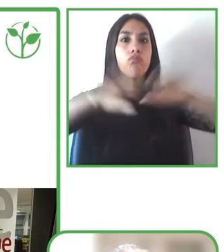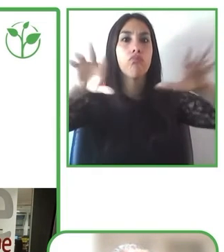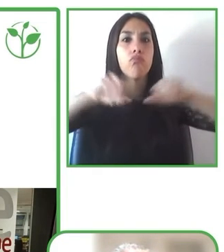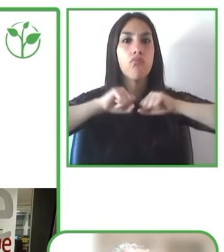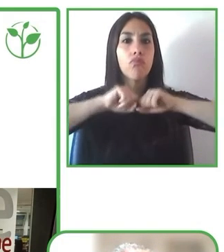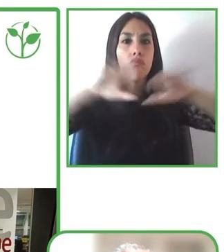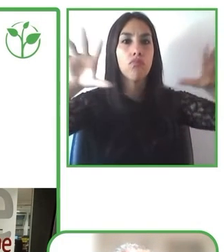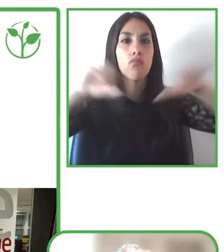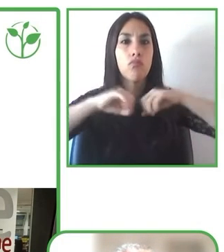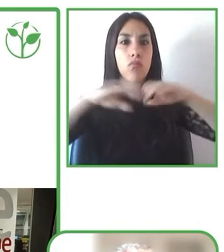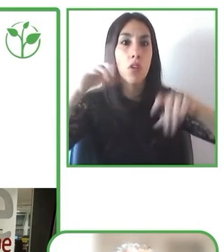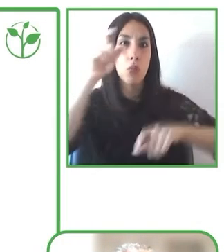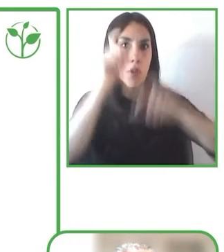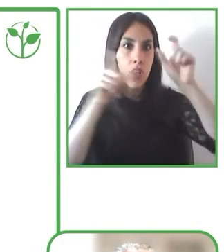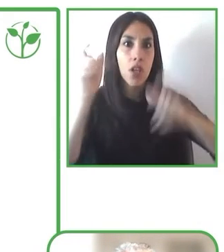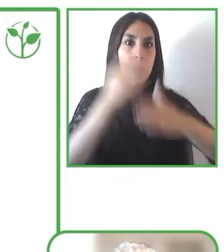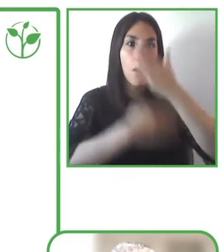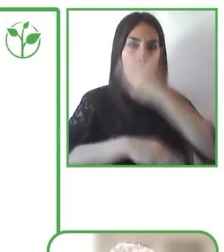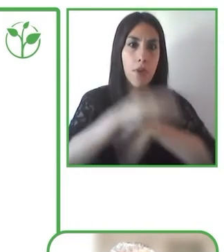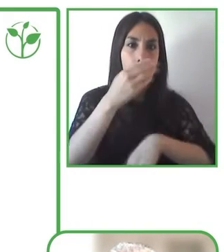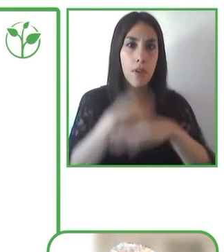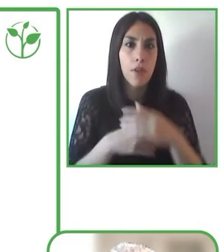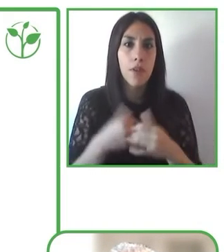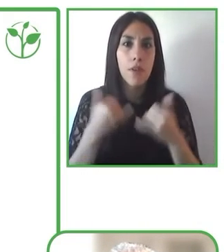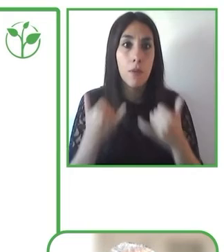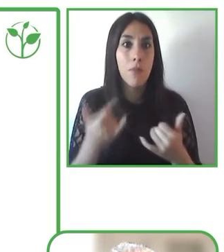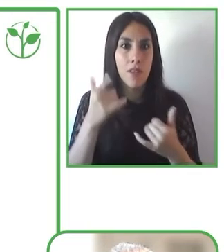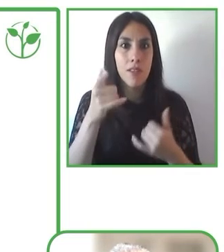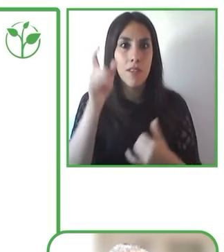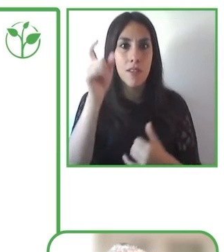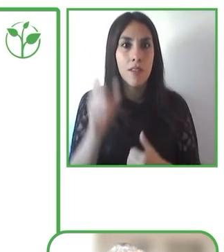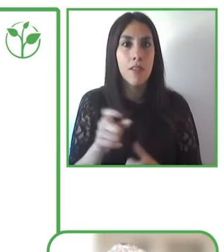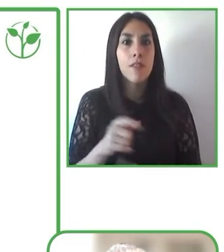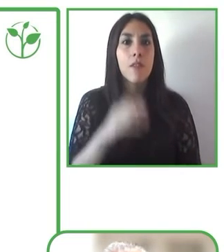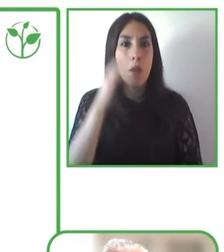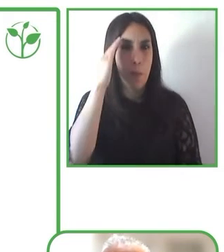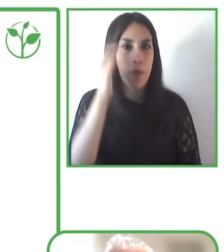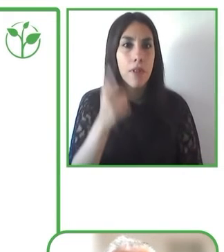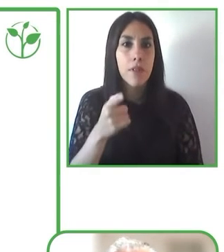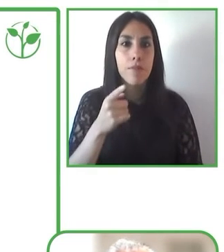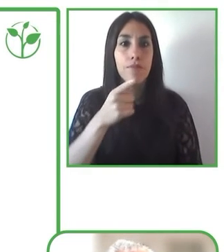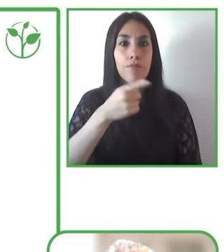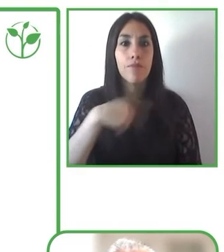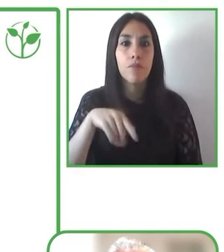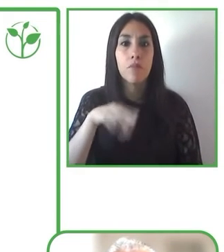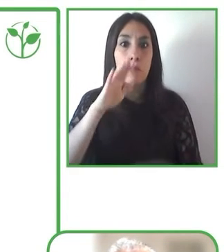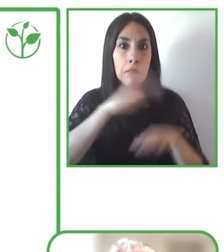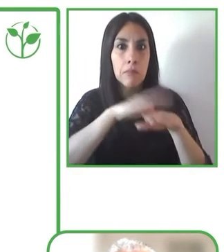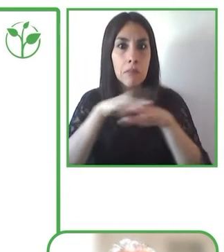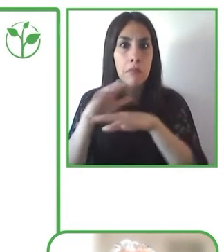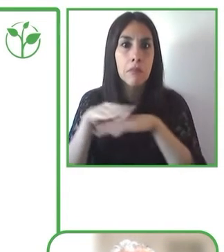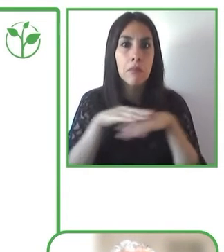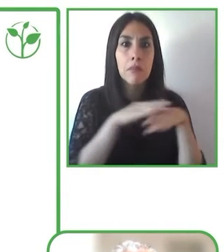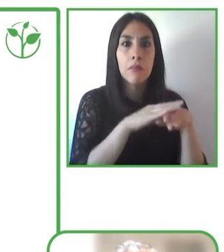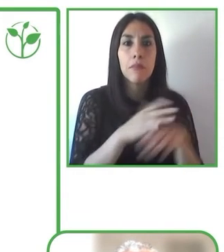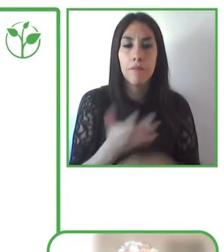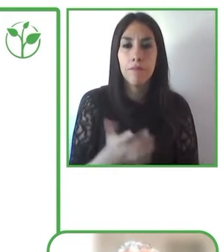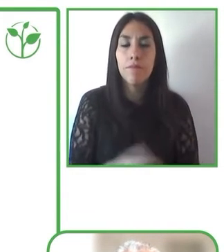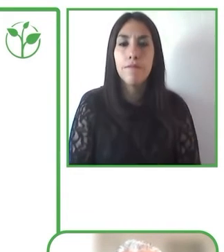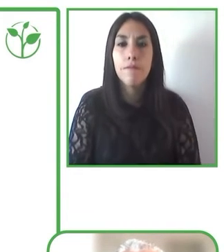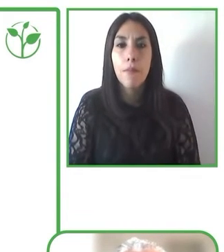discapacidad intelectual con noticias esta es mi presentación